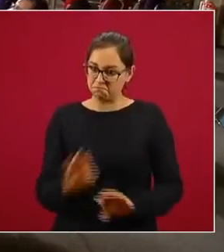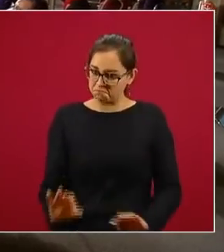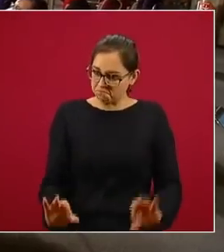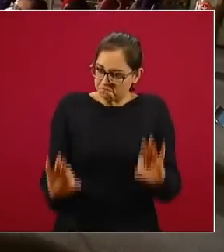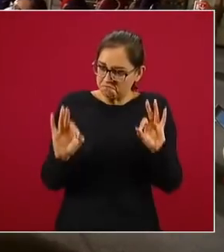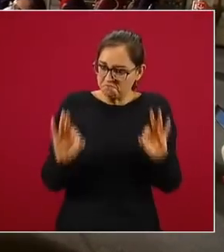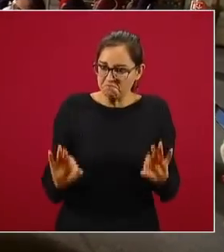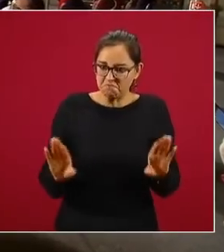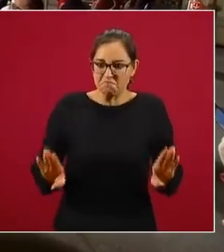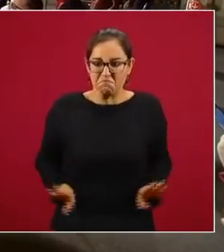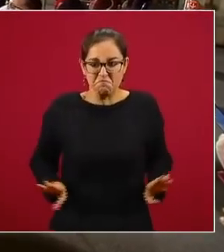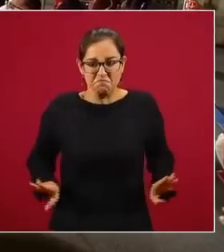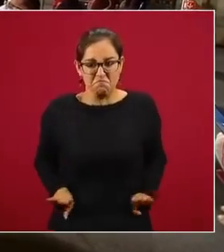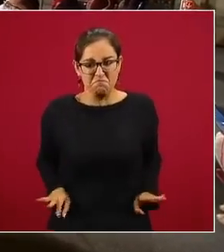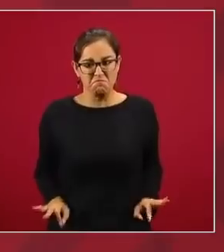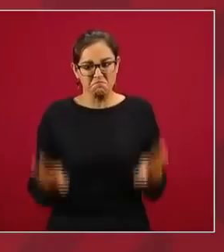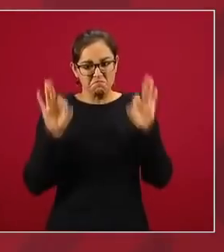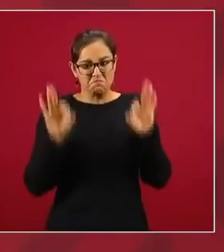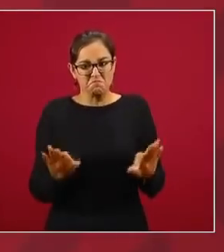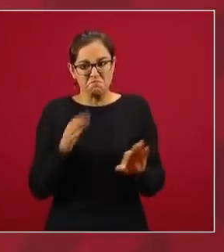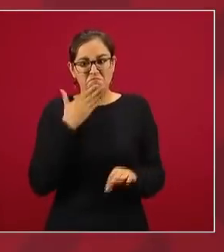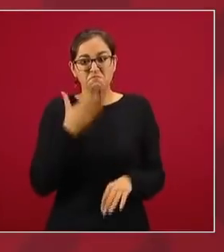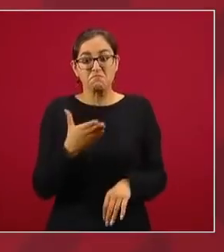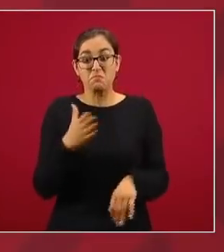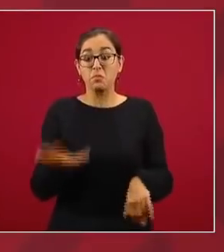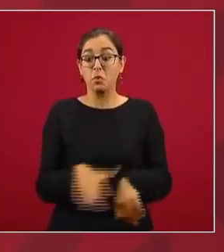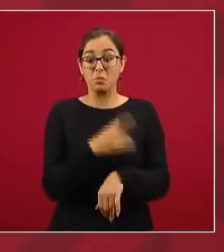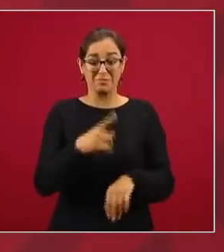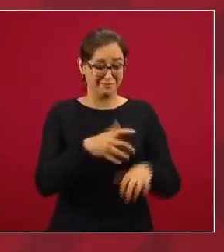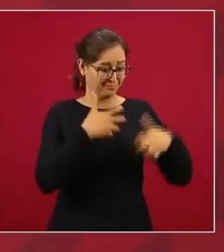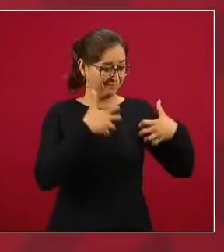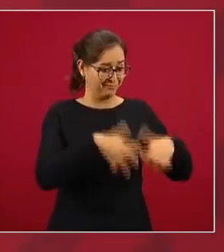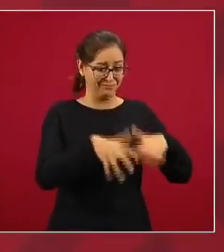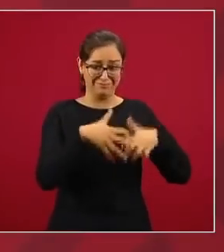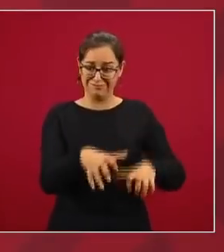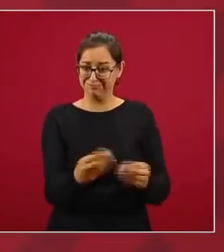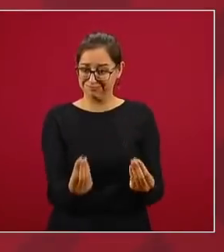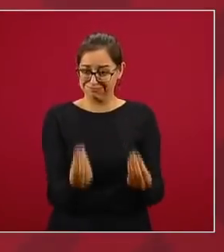porque primero eran mucho más los manifestantes